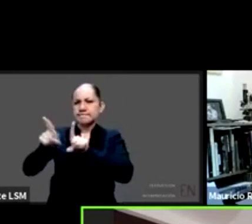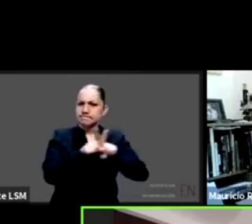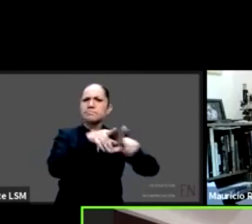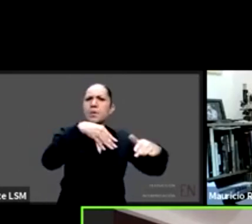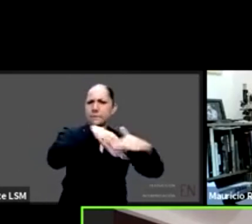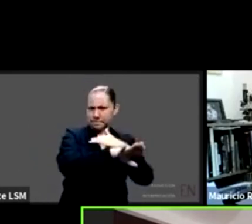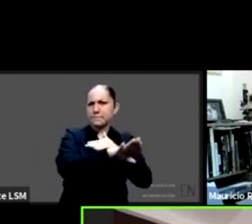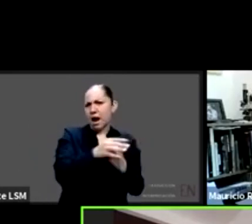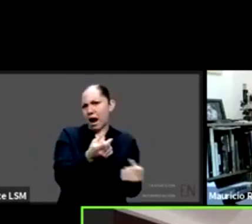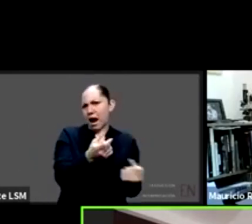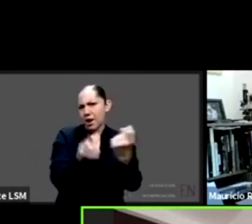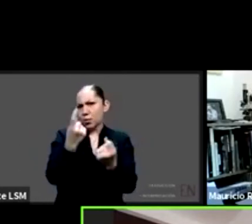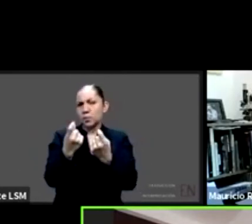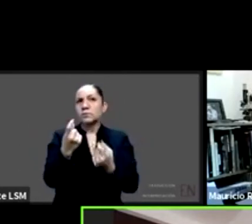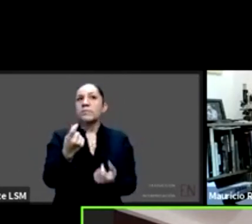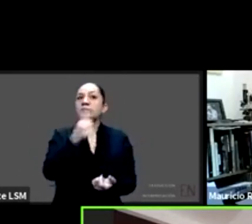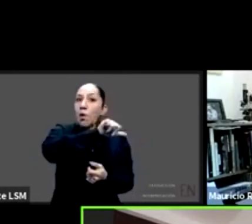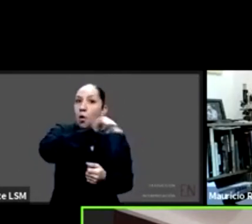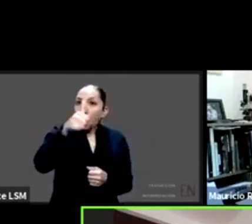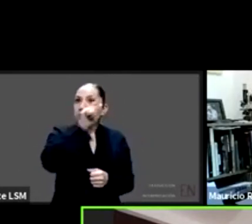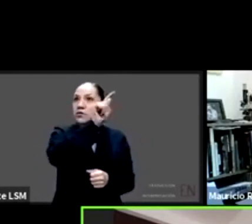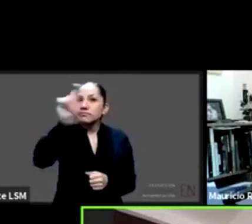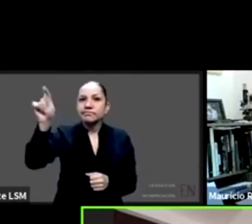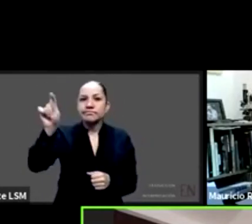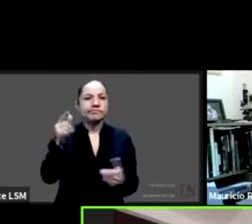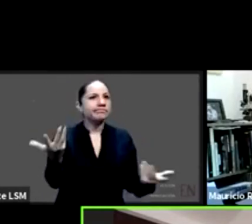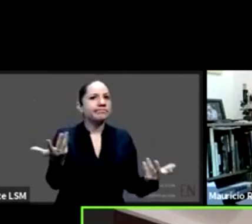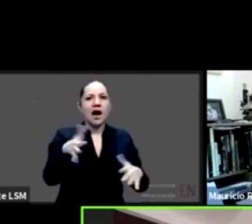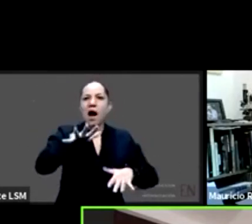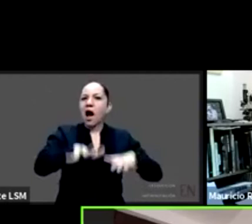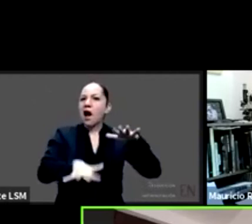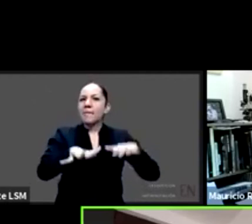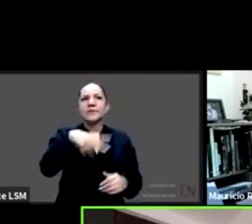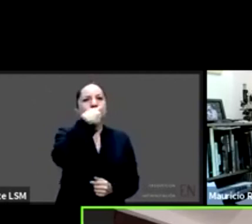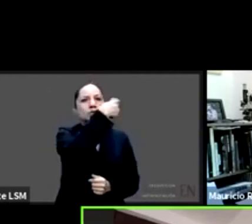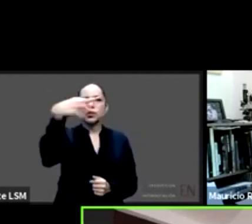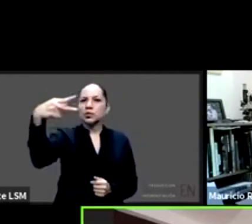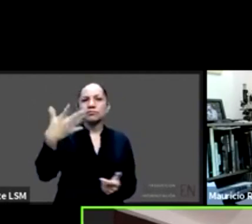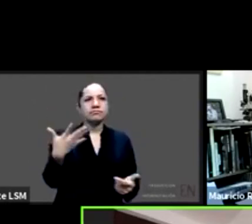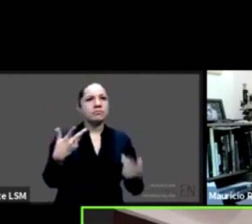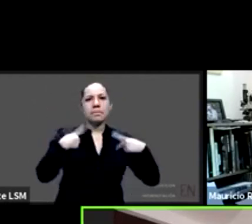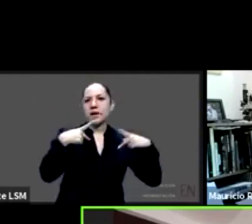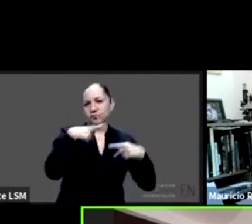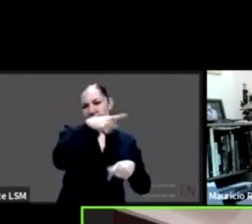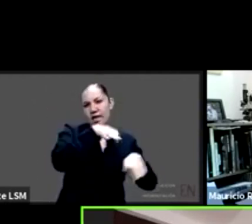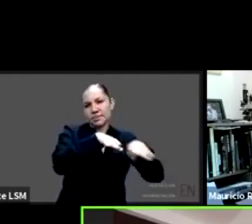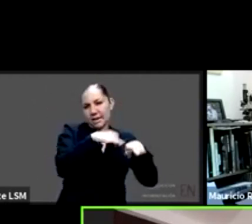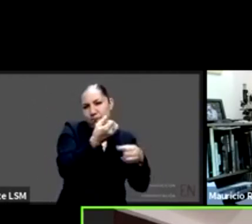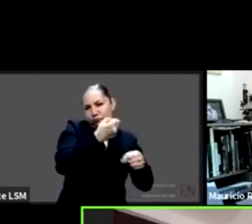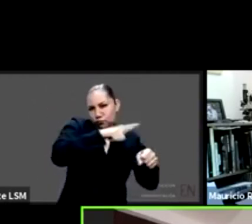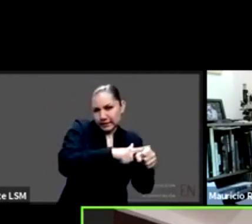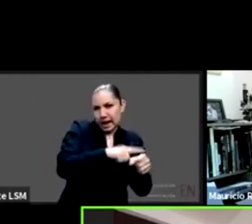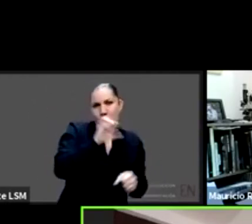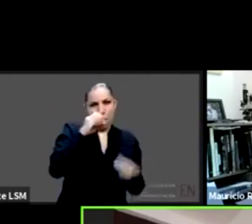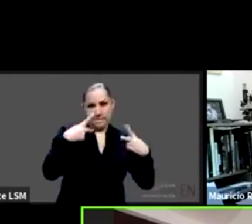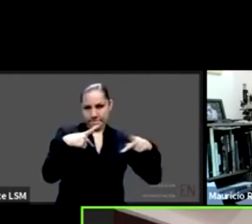ahora sí que bajo la perspectiva o bajo la buena voluntad de la trabajadora social o del personal médico para